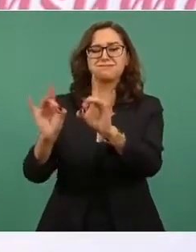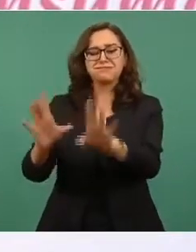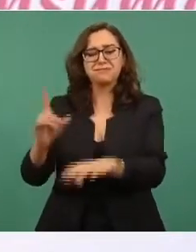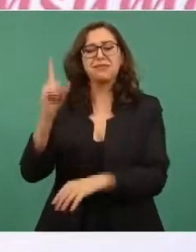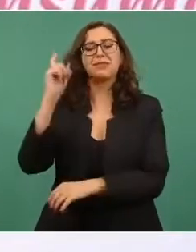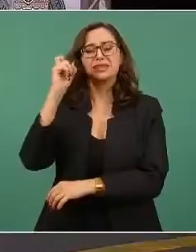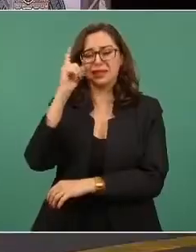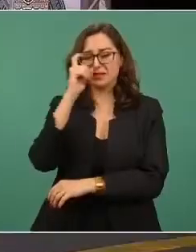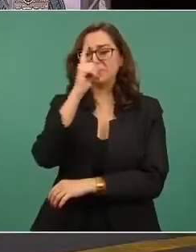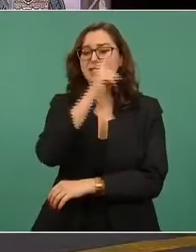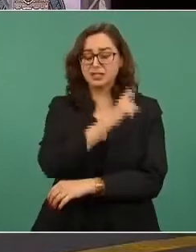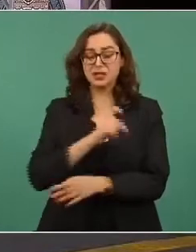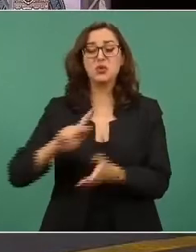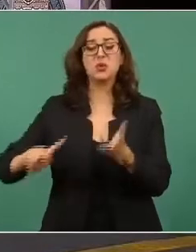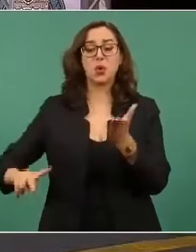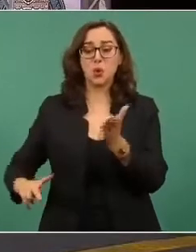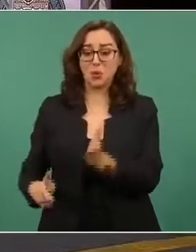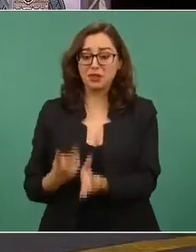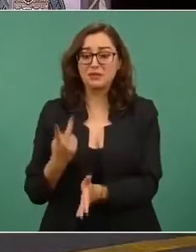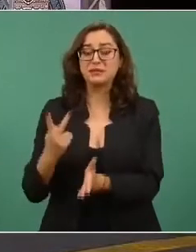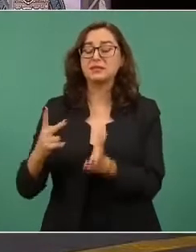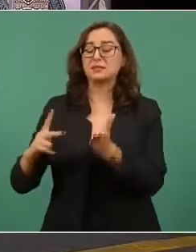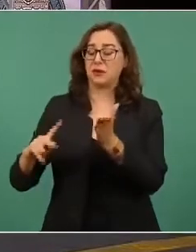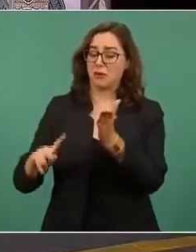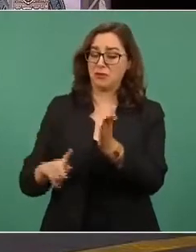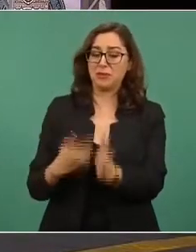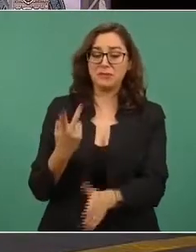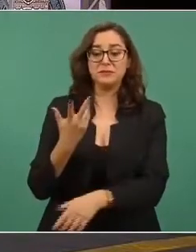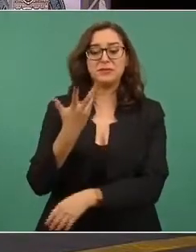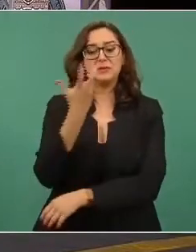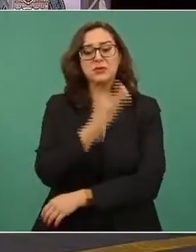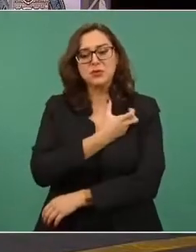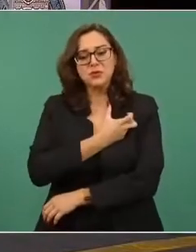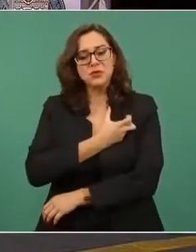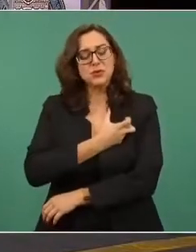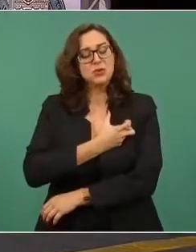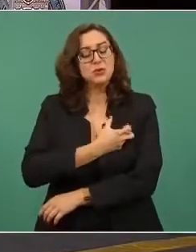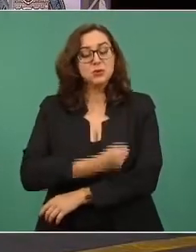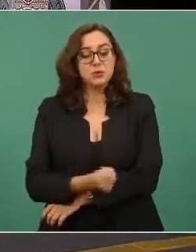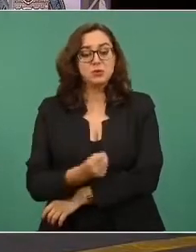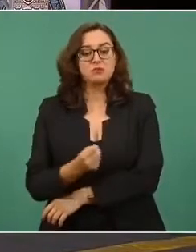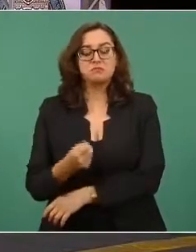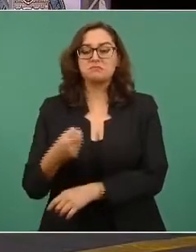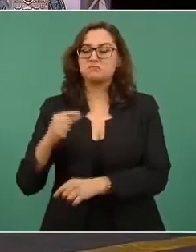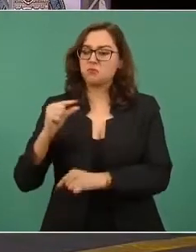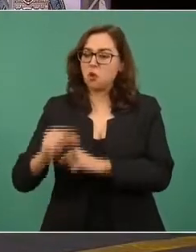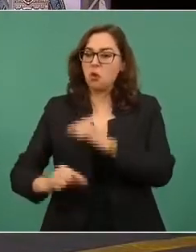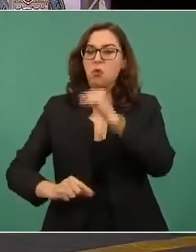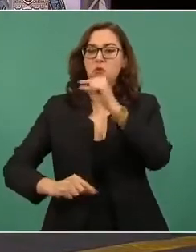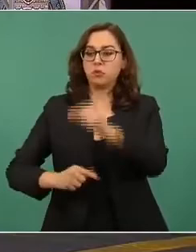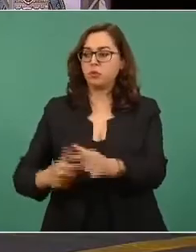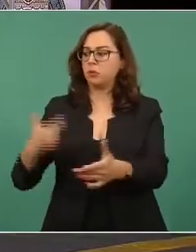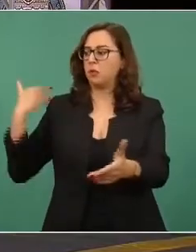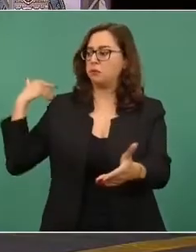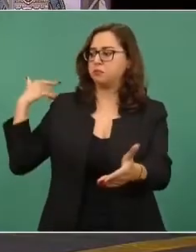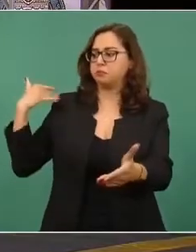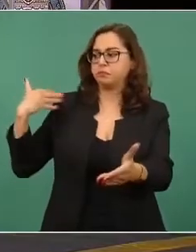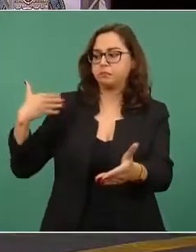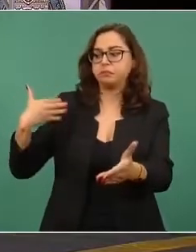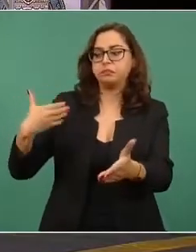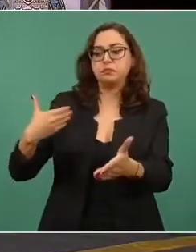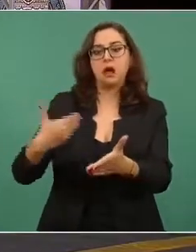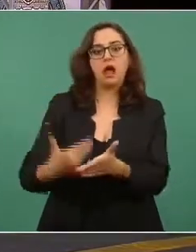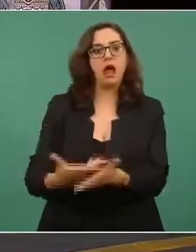hasta llegar a ser lo que hoy somos. Gracias a